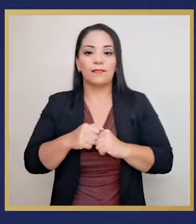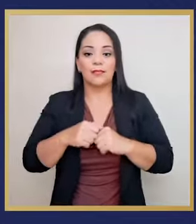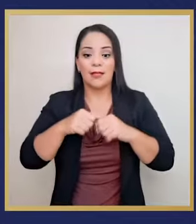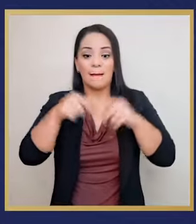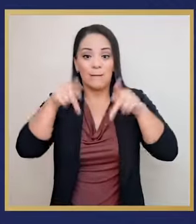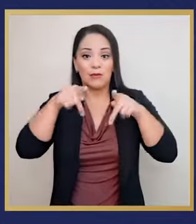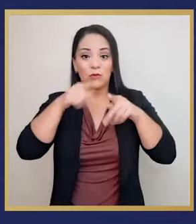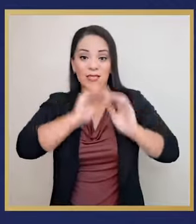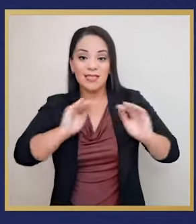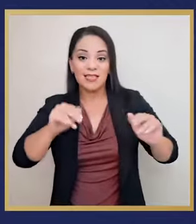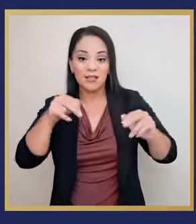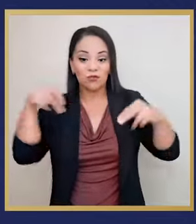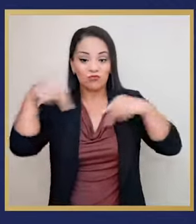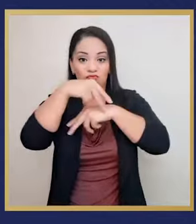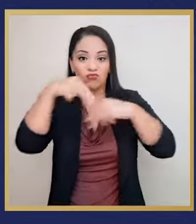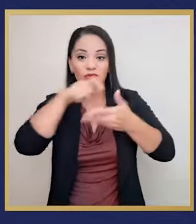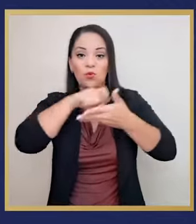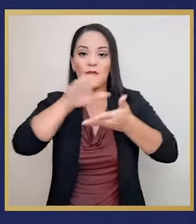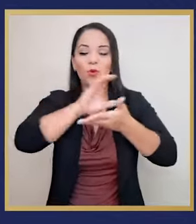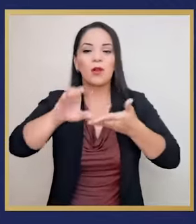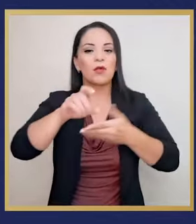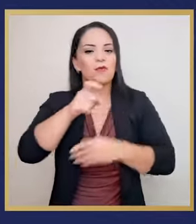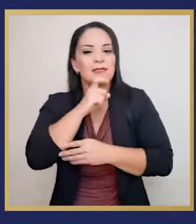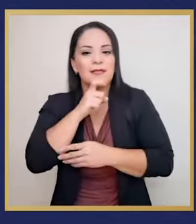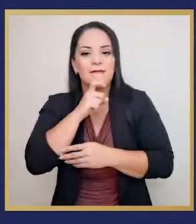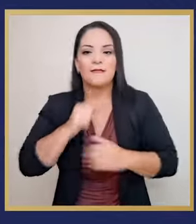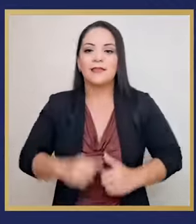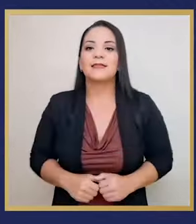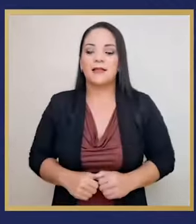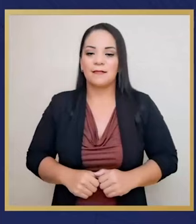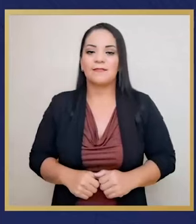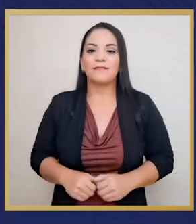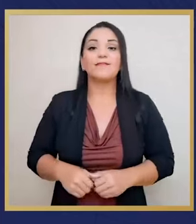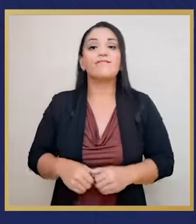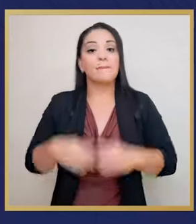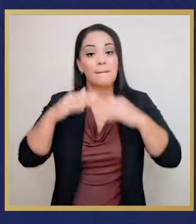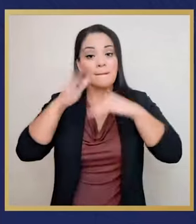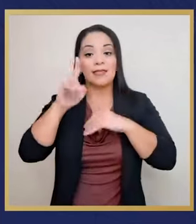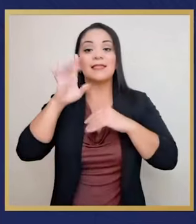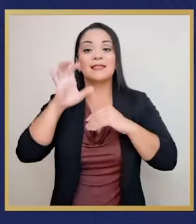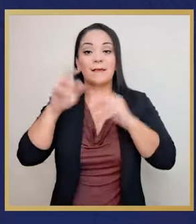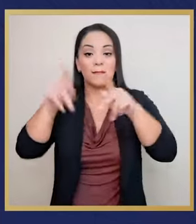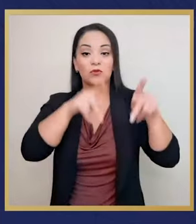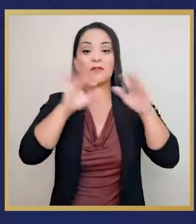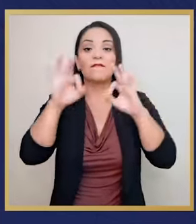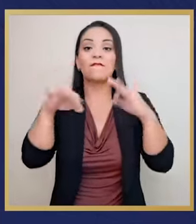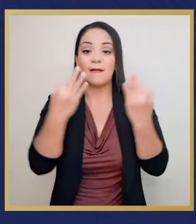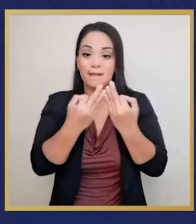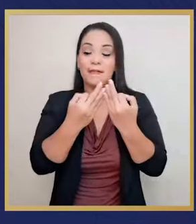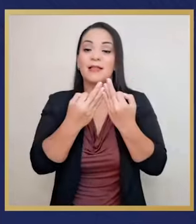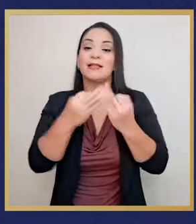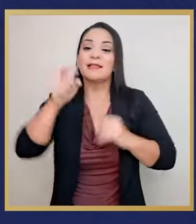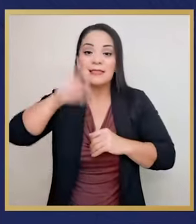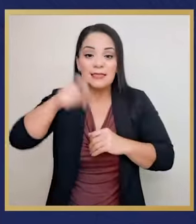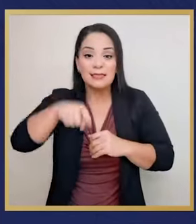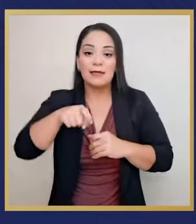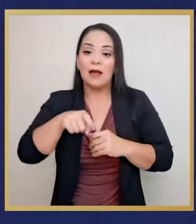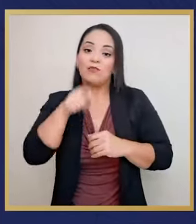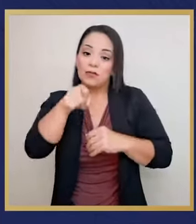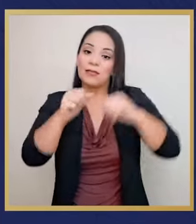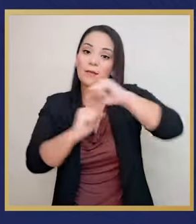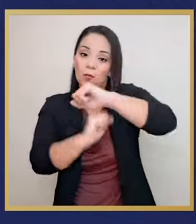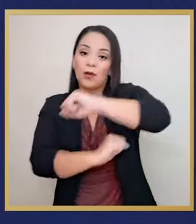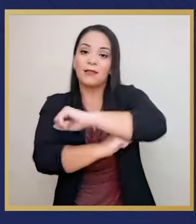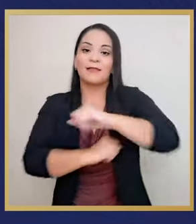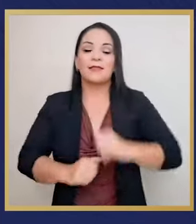paso de los chiquitos a la escuela y al colegio. Ya vemos prácticamente más de 100 familias al otro lado y ocupamos